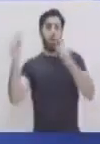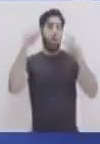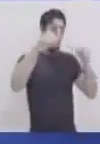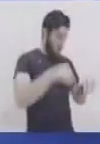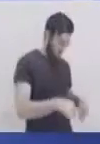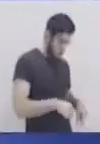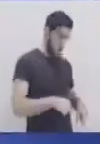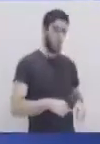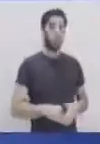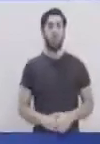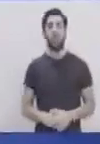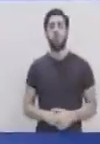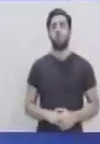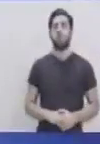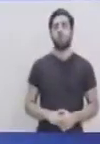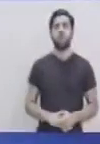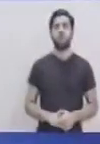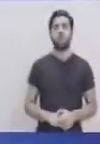al otro